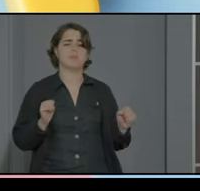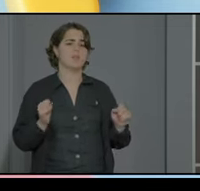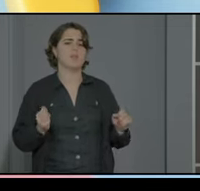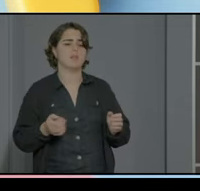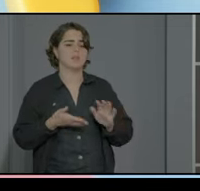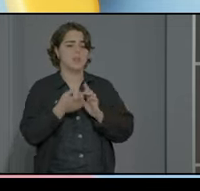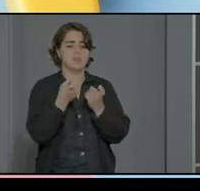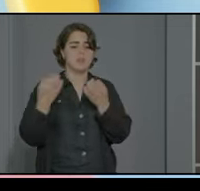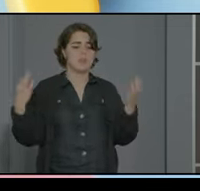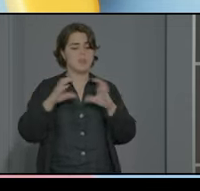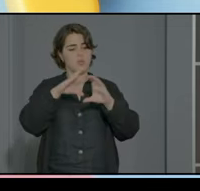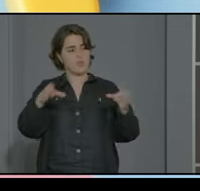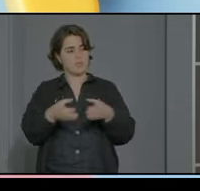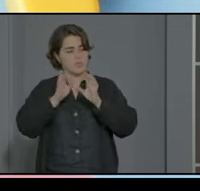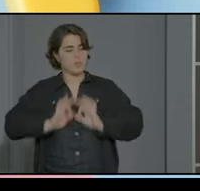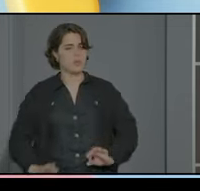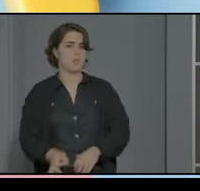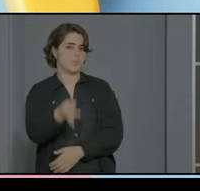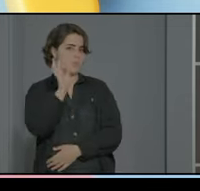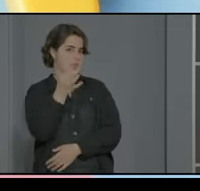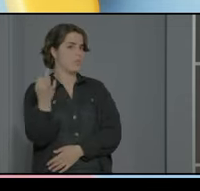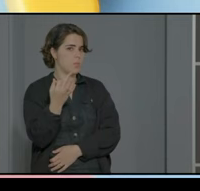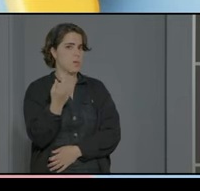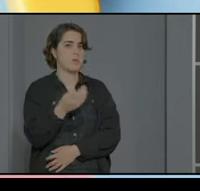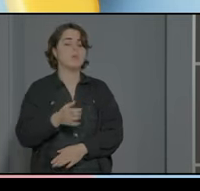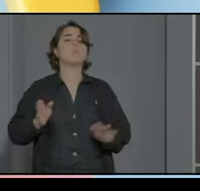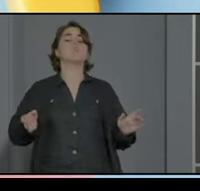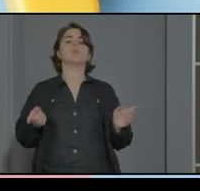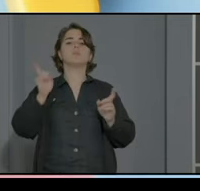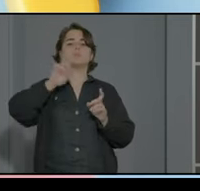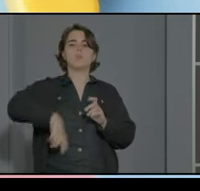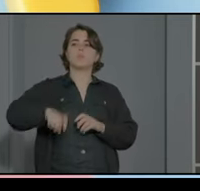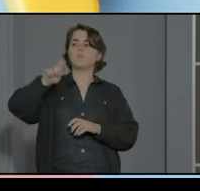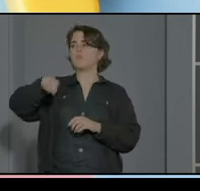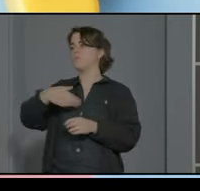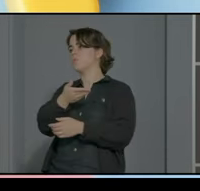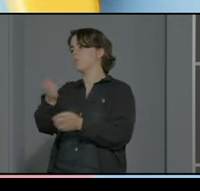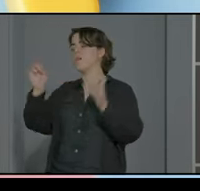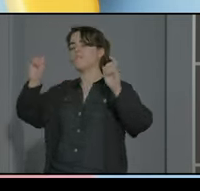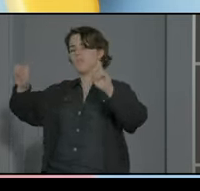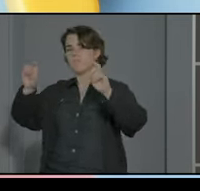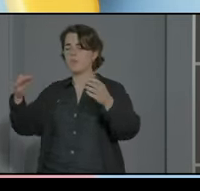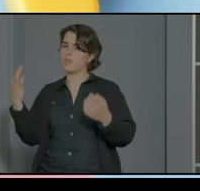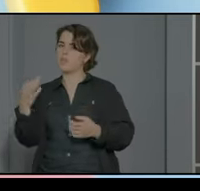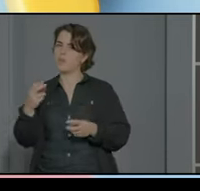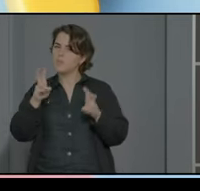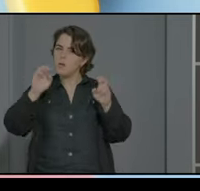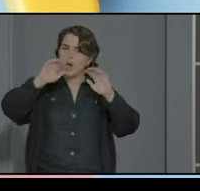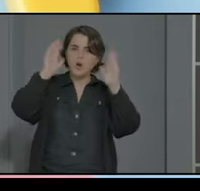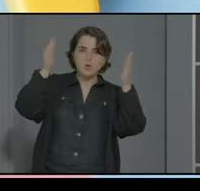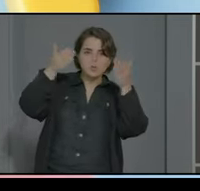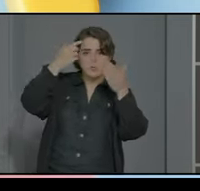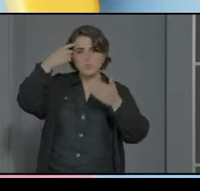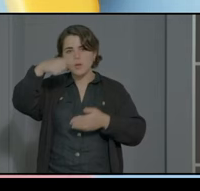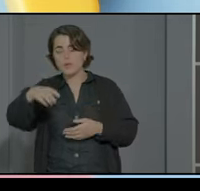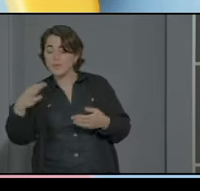un equipo especializado es cierto tiene que haberlo pero también tenemos que formar el resto de profesorado tienen que saber no solo que es el autismo sino que conocer